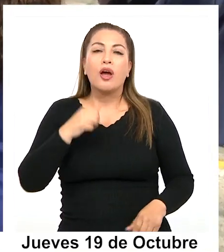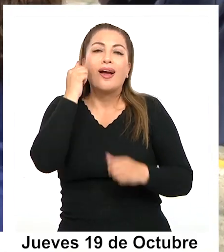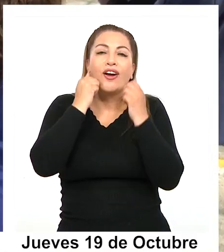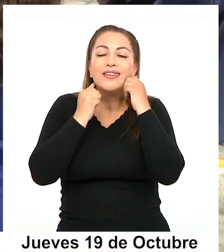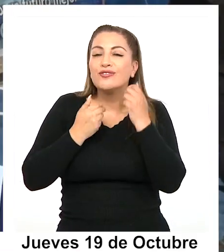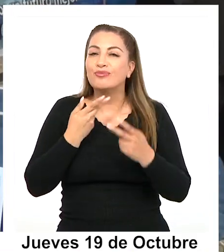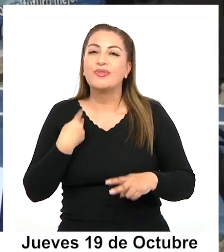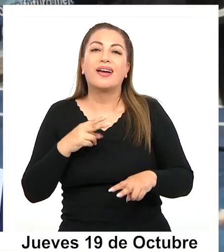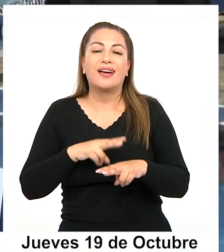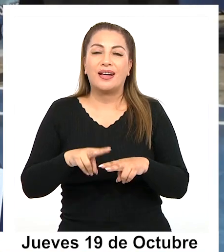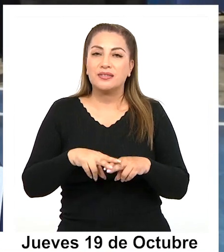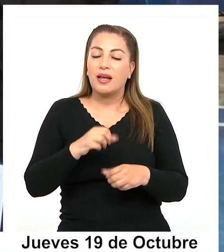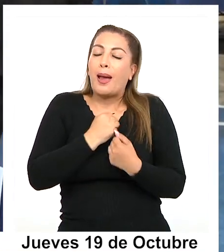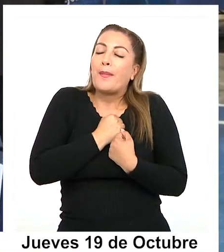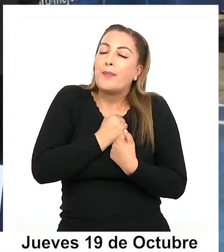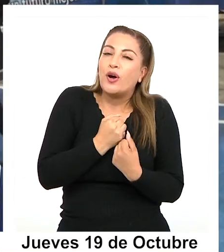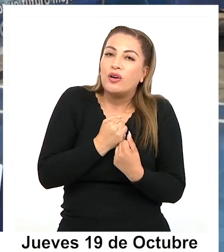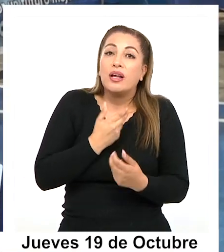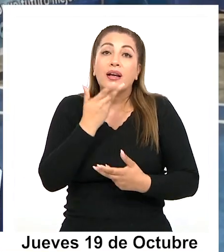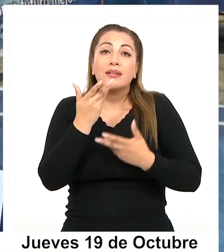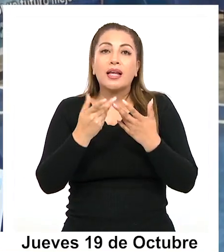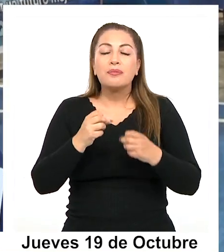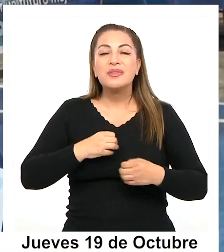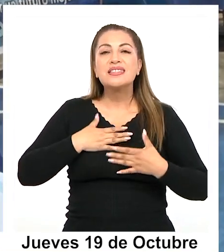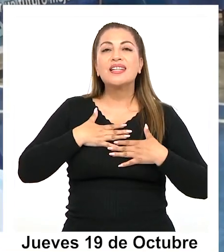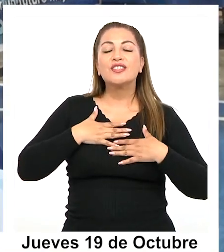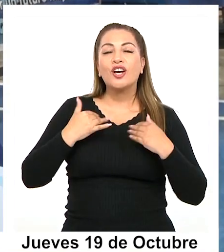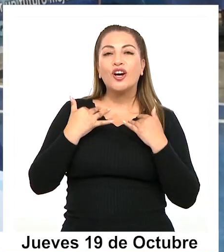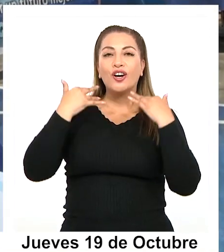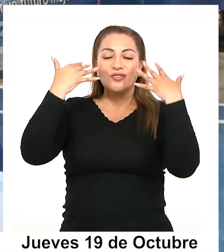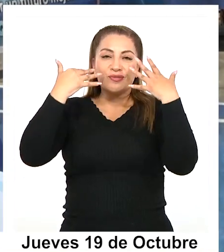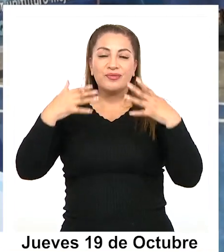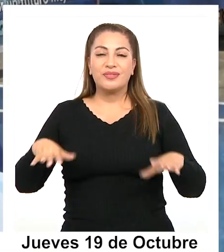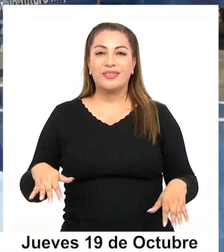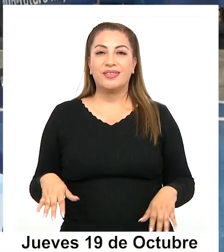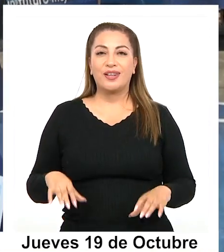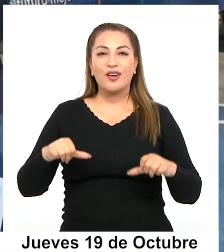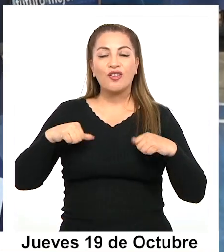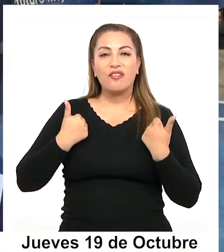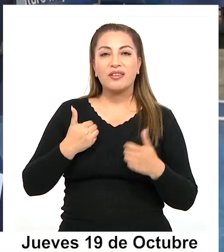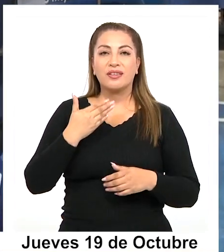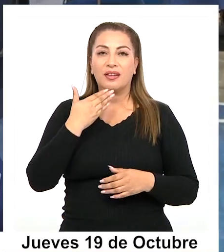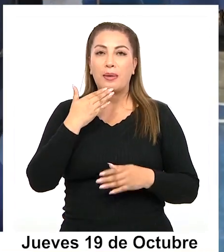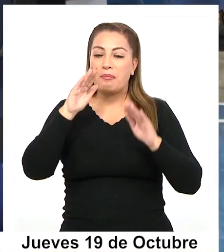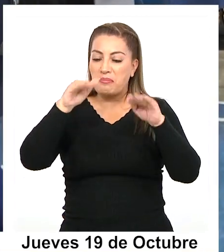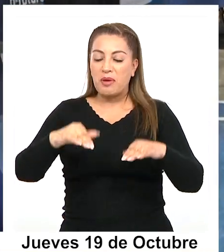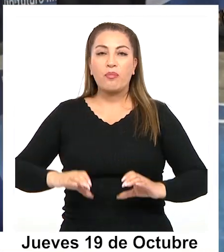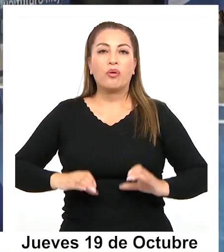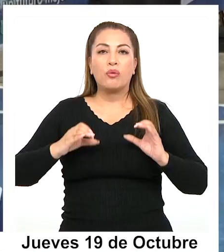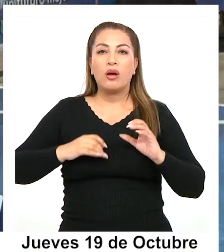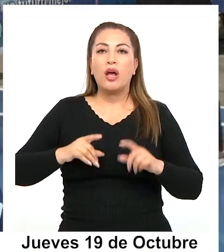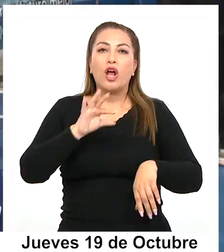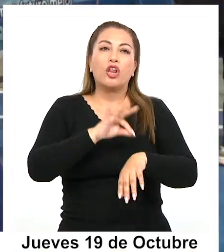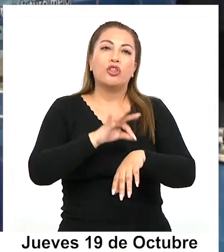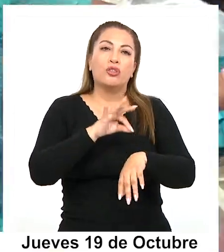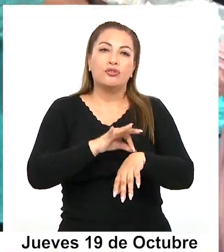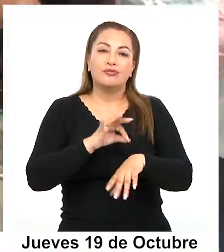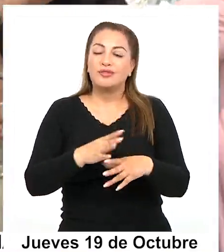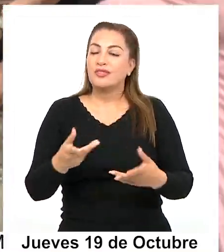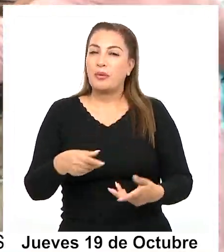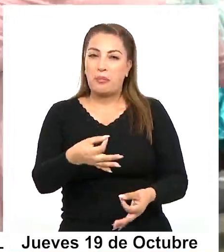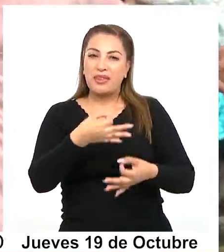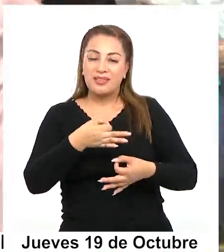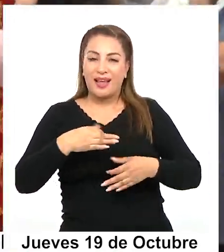cariño, mucho amor, porque el cantar nos rejuvenece espiritualmente, por qué no decirlo como el cuerpo. Los médicos debían recetar el canto.